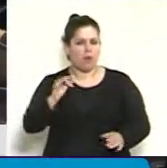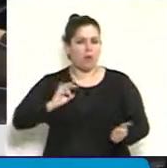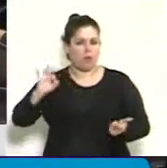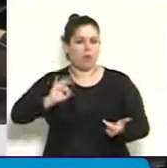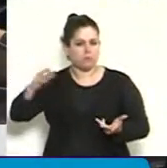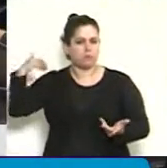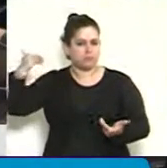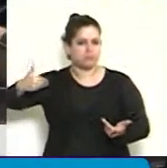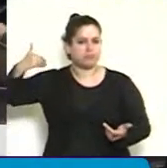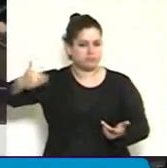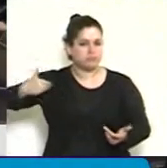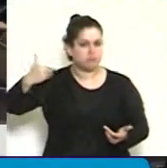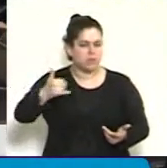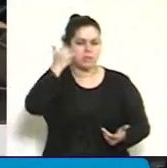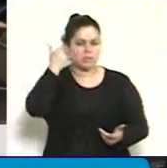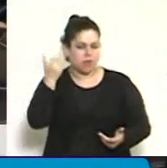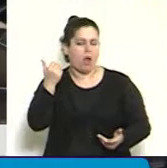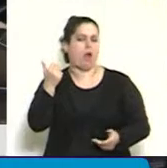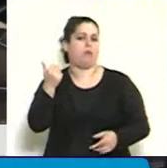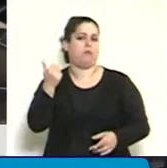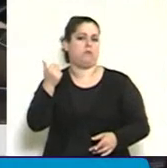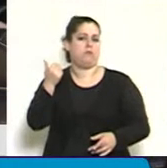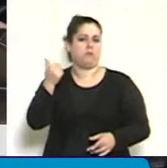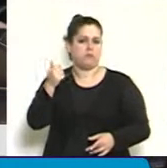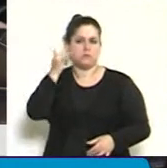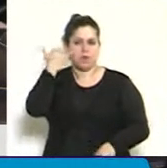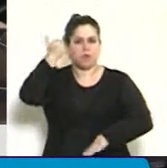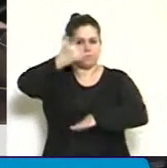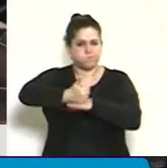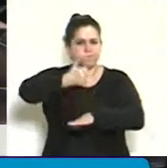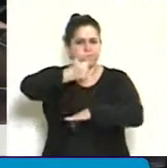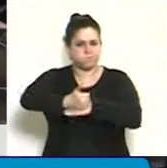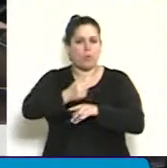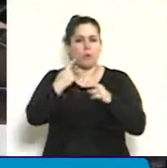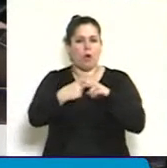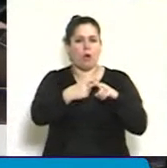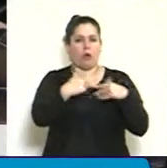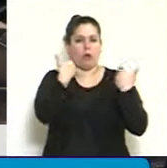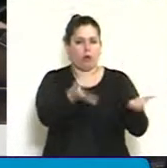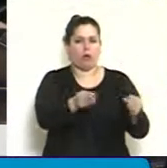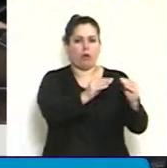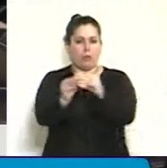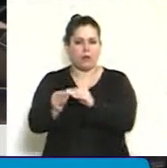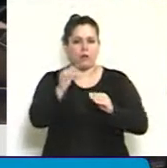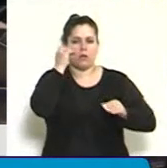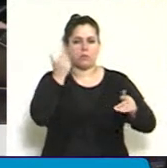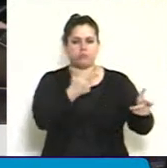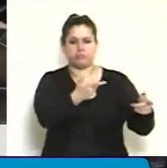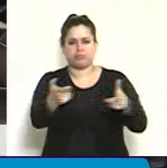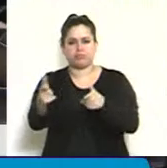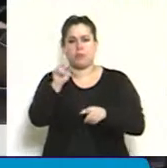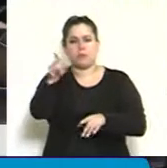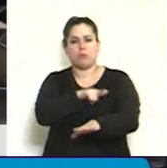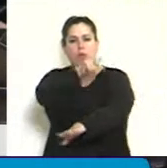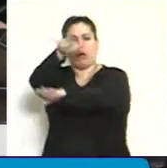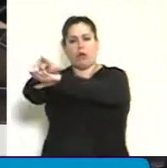hemos gritado y cantado el presente por estos compañeros fusilados en la base aérea de